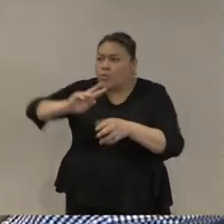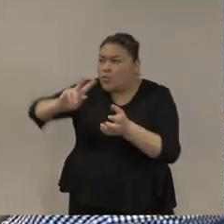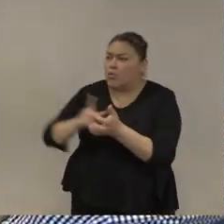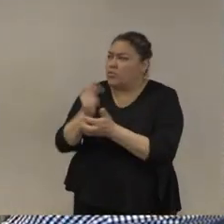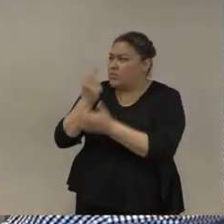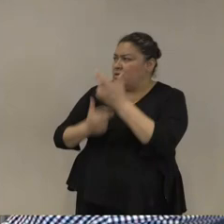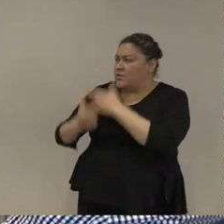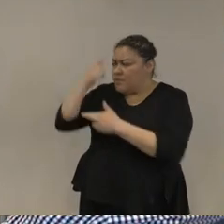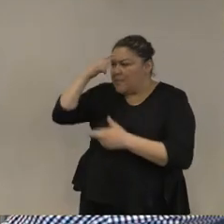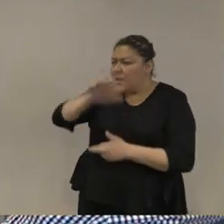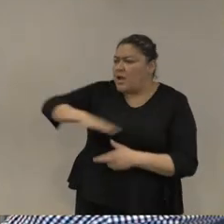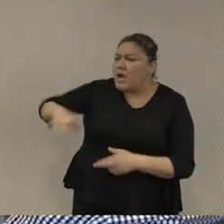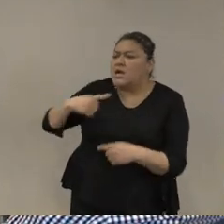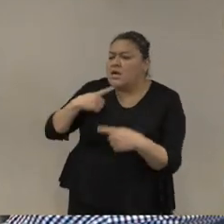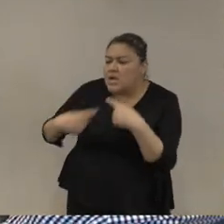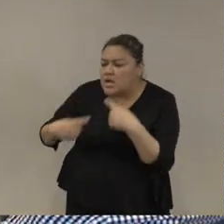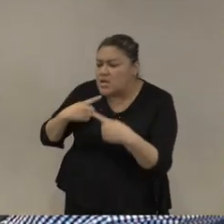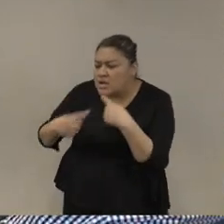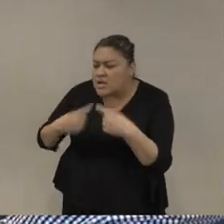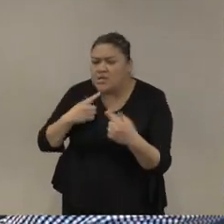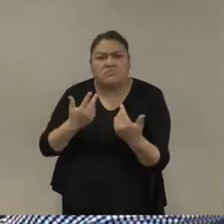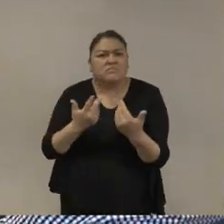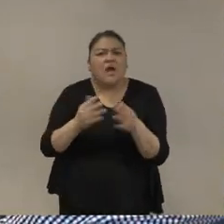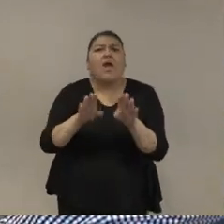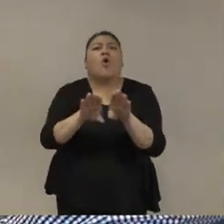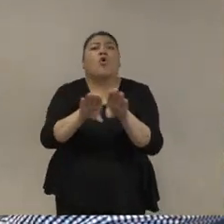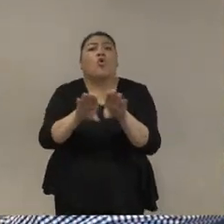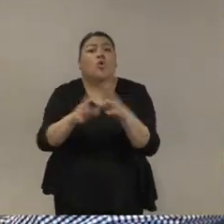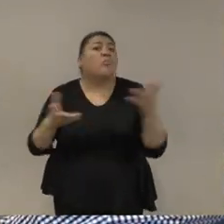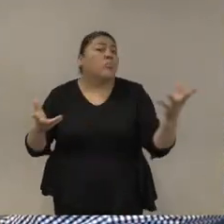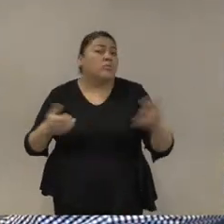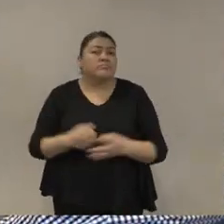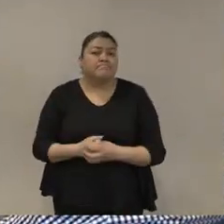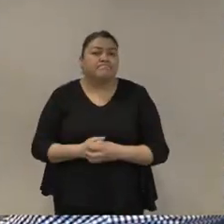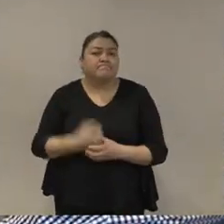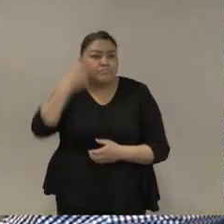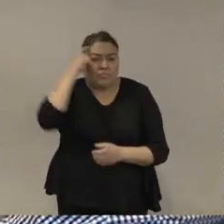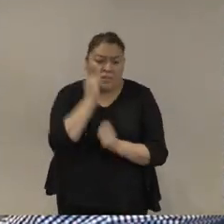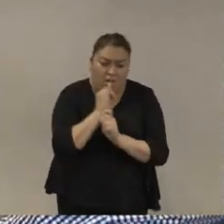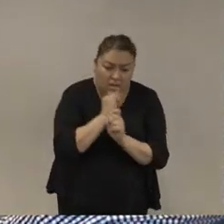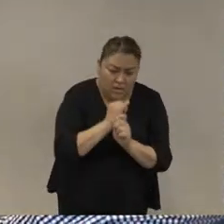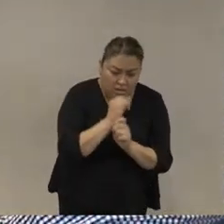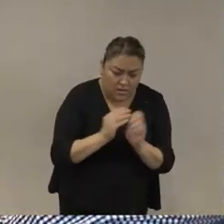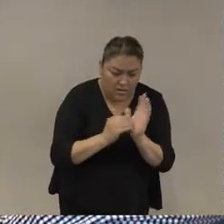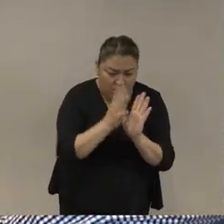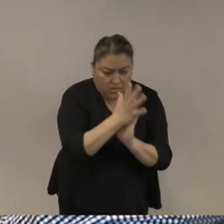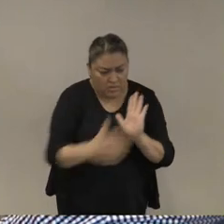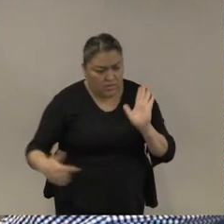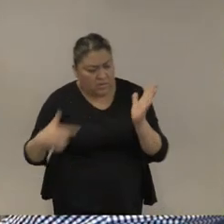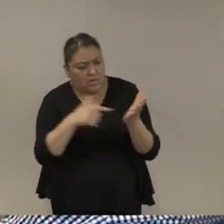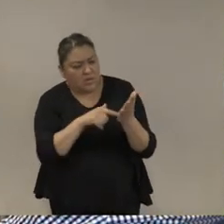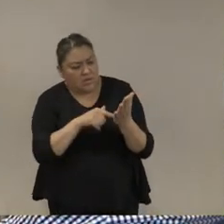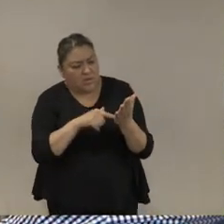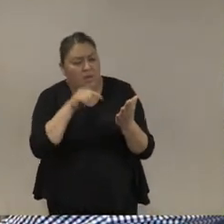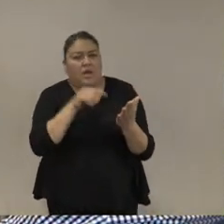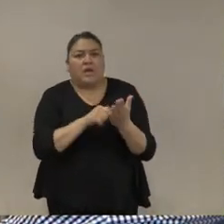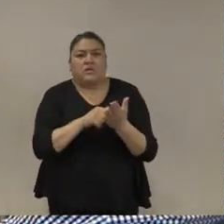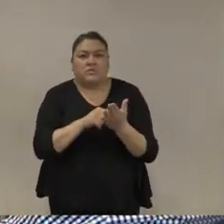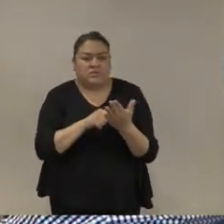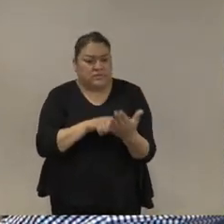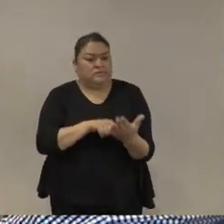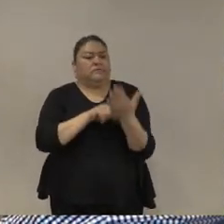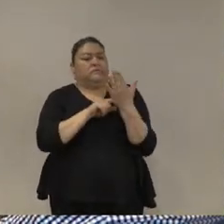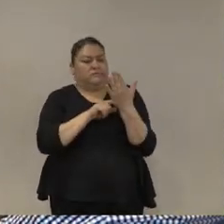cómo hacemos para que la evidencia no nos encierre en el cubículo o no nos encierre en la